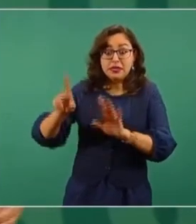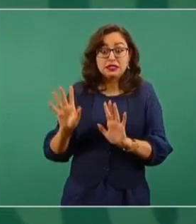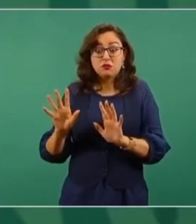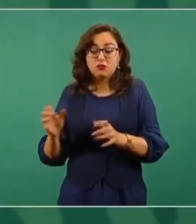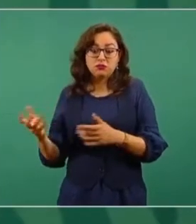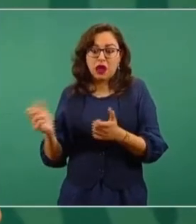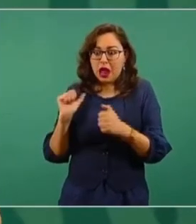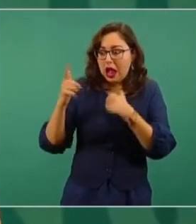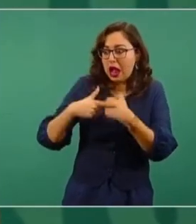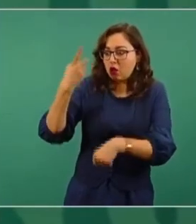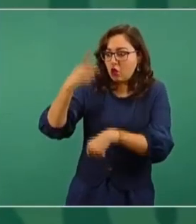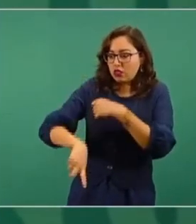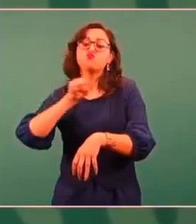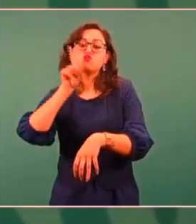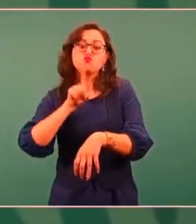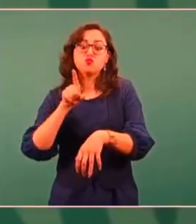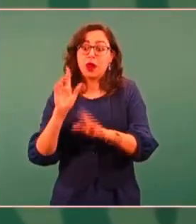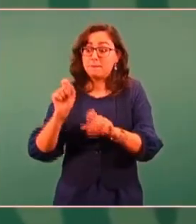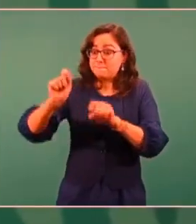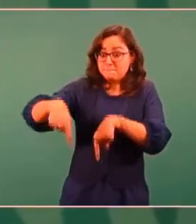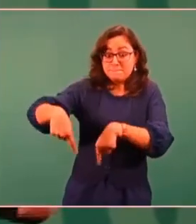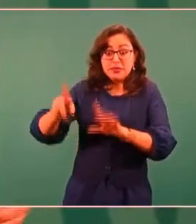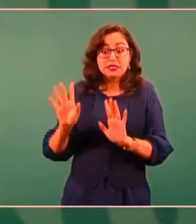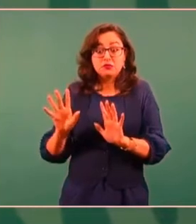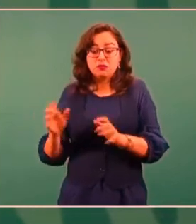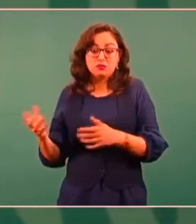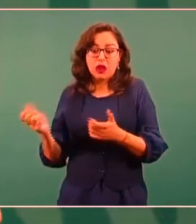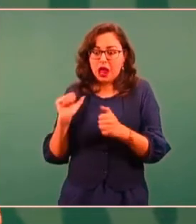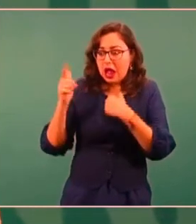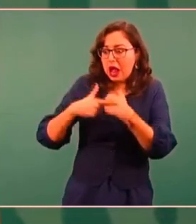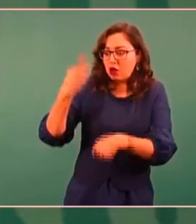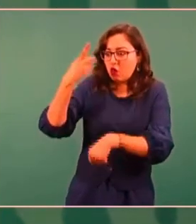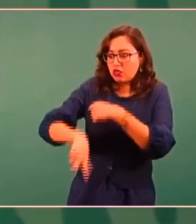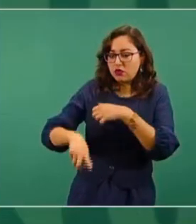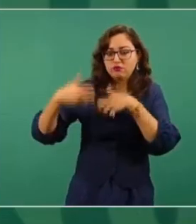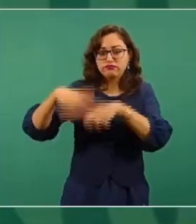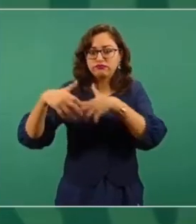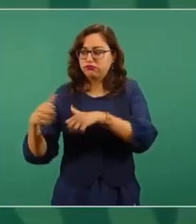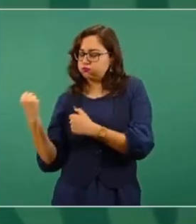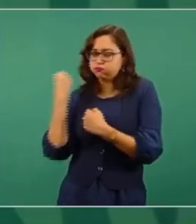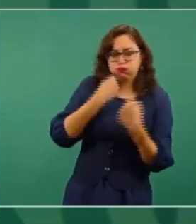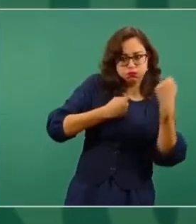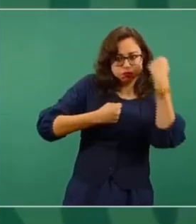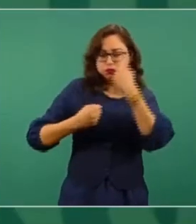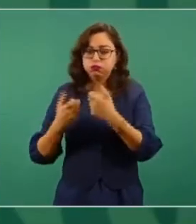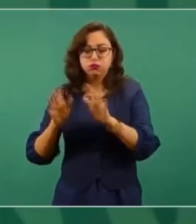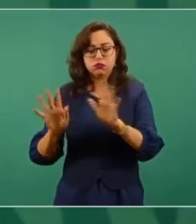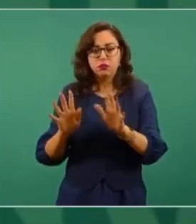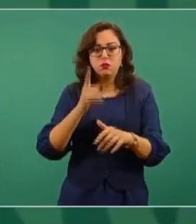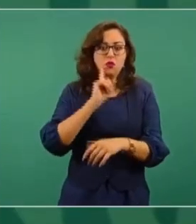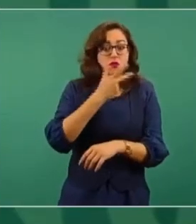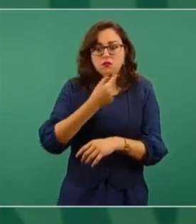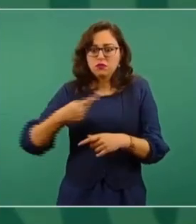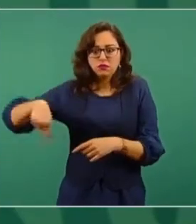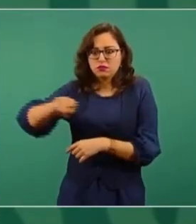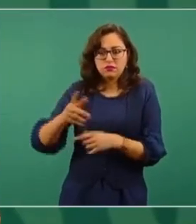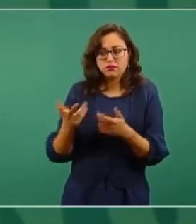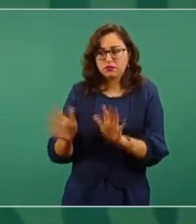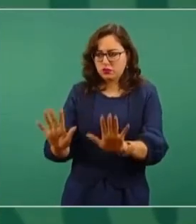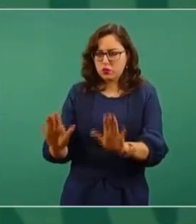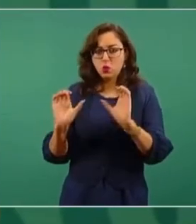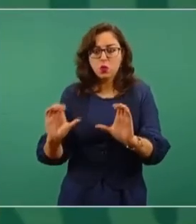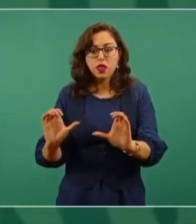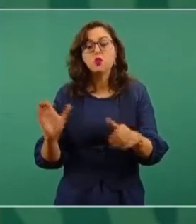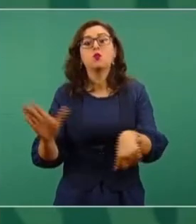manifestantes, mujeres o hombres, porque